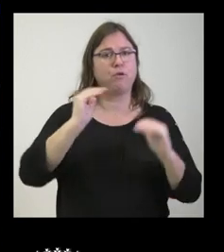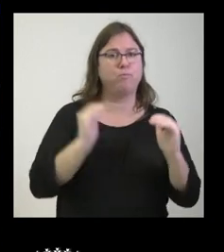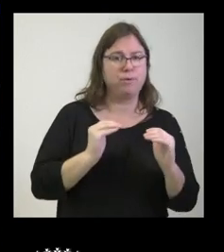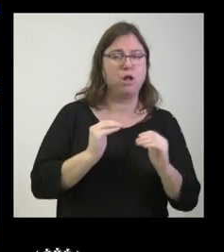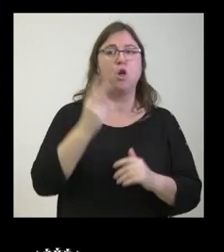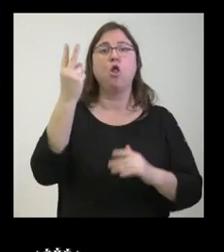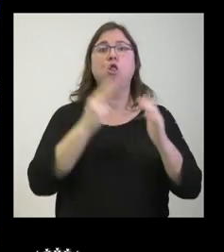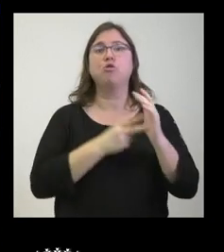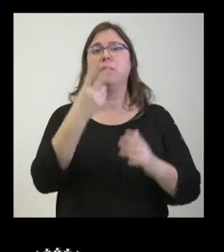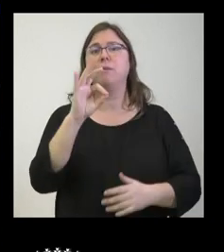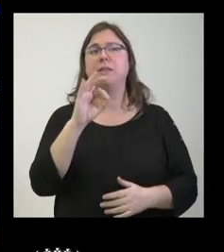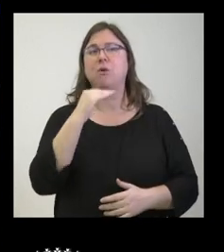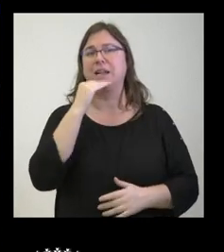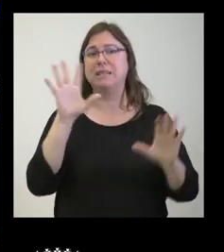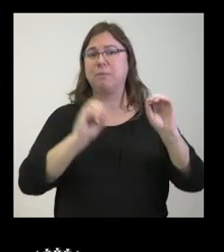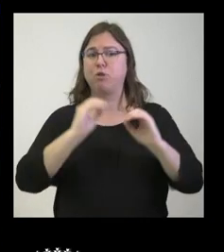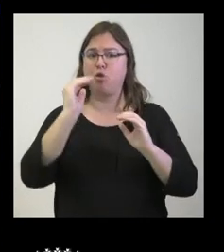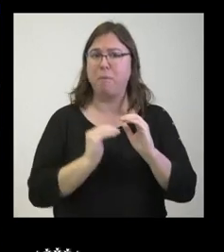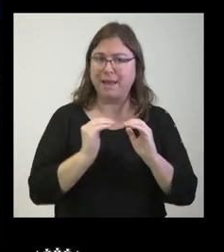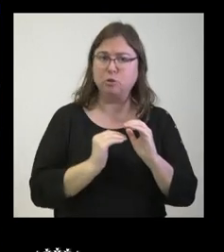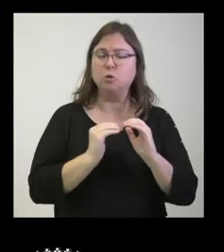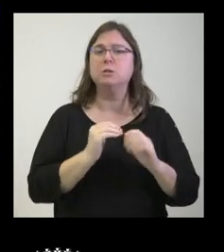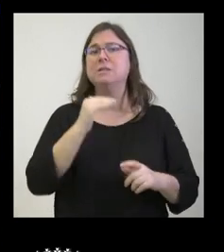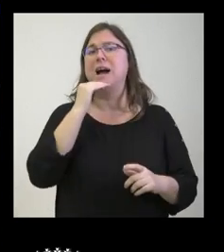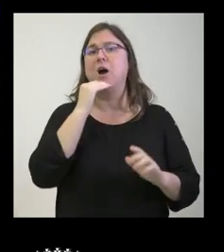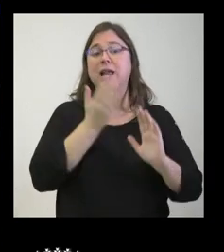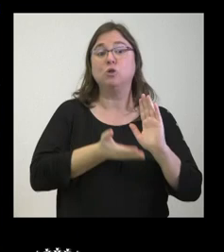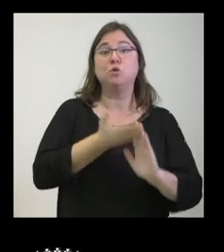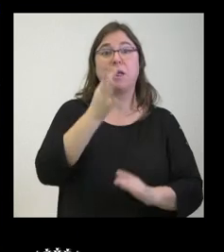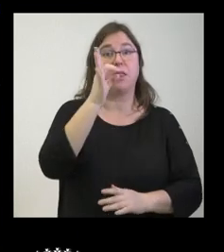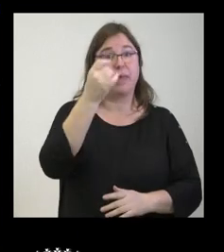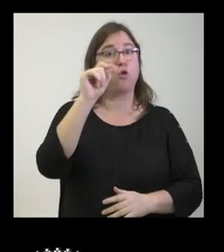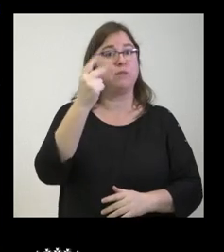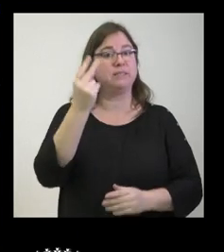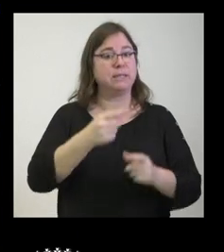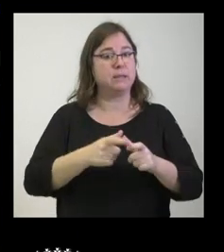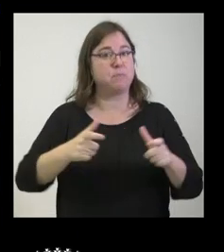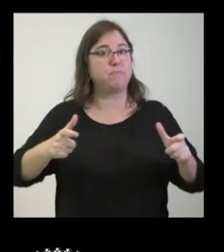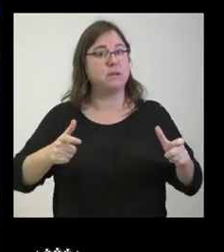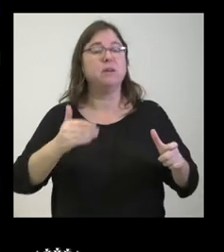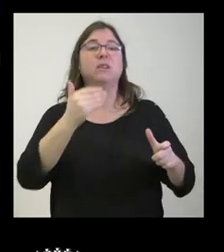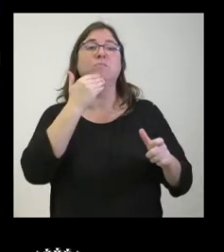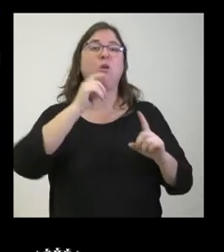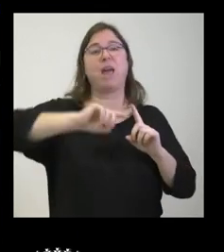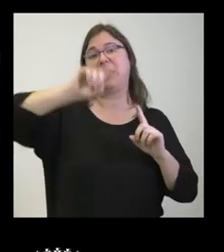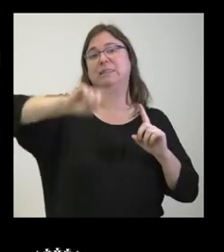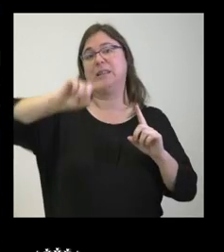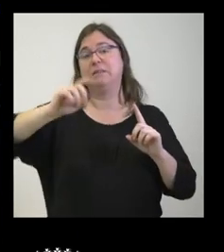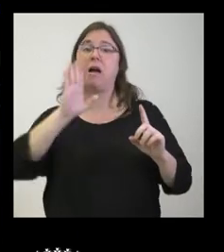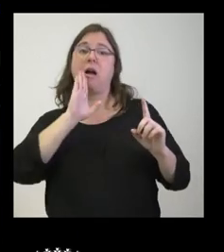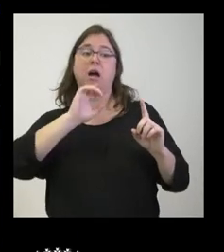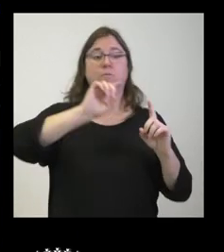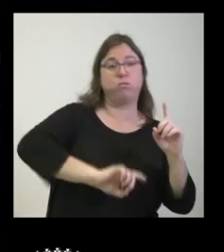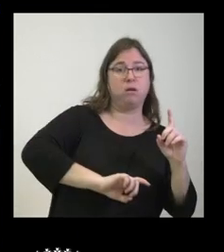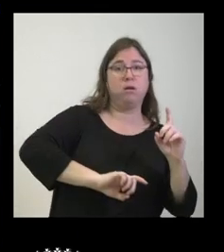fue cerca de un 10% no sé si esta subida del 0,7 que se ha conocido ahora puede ser un mero efecto estadístico de toda la bajada tan